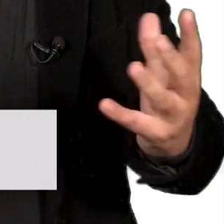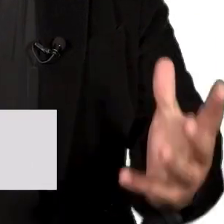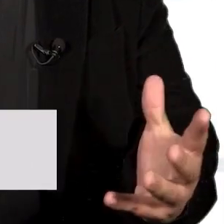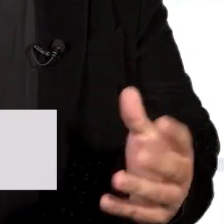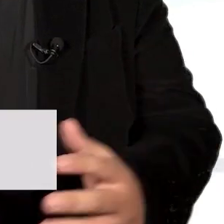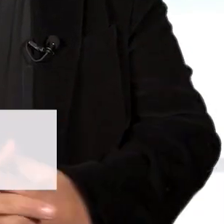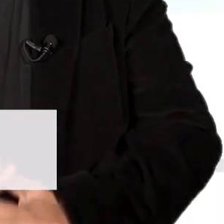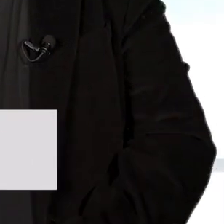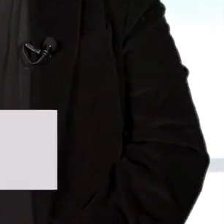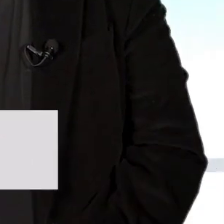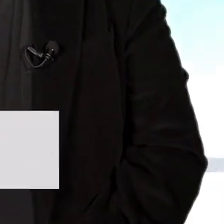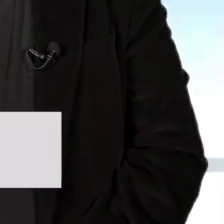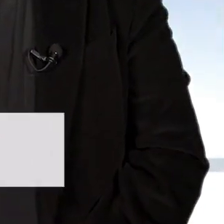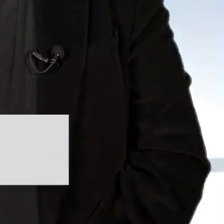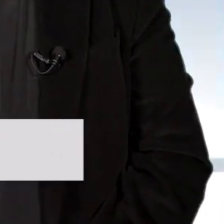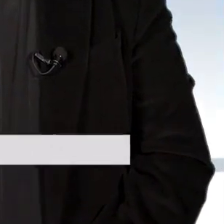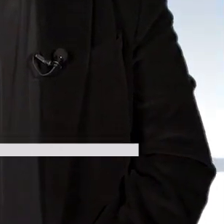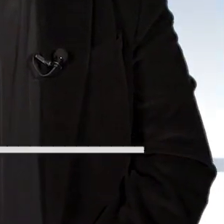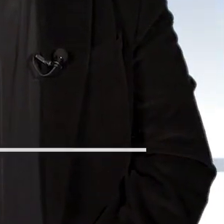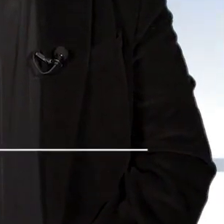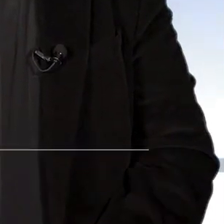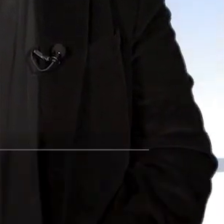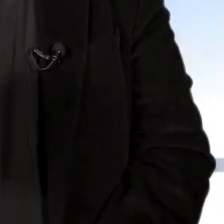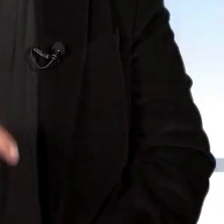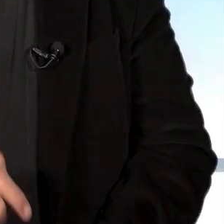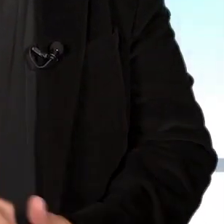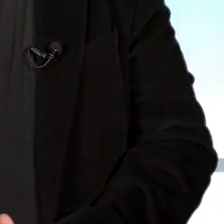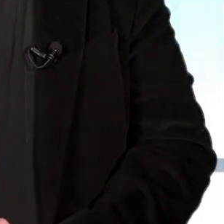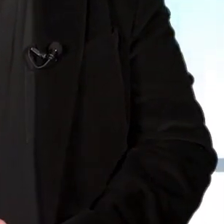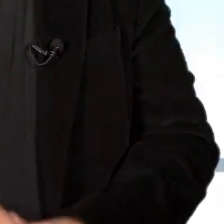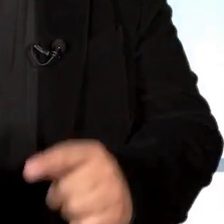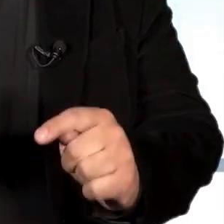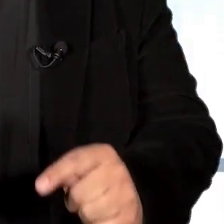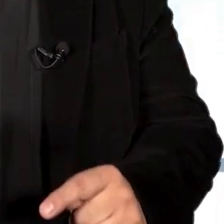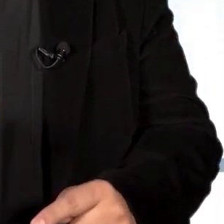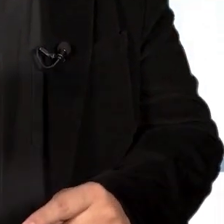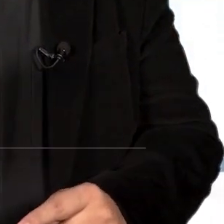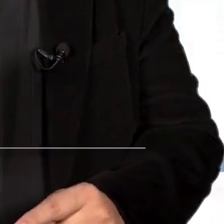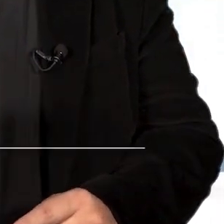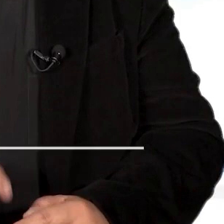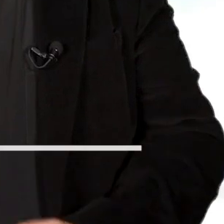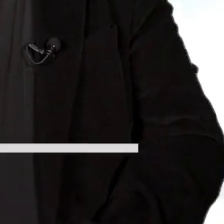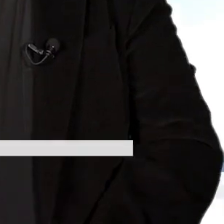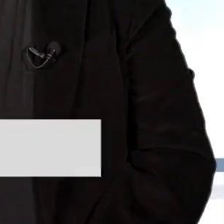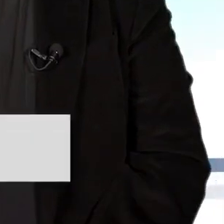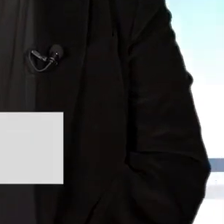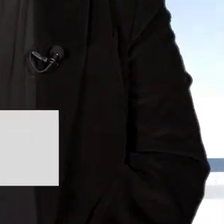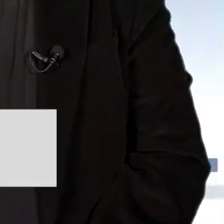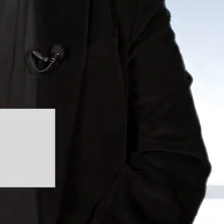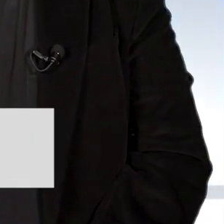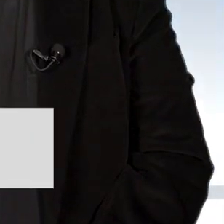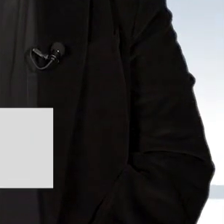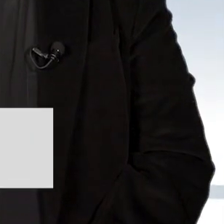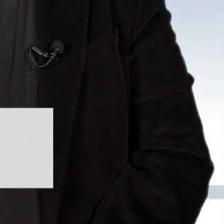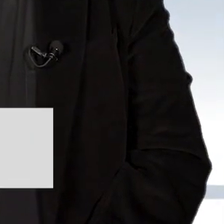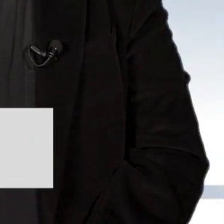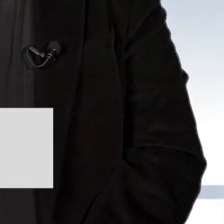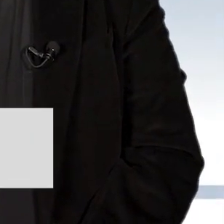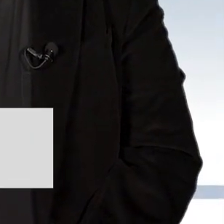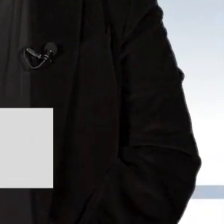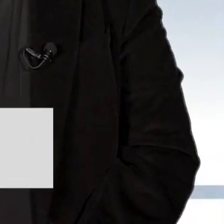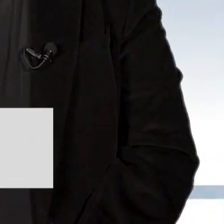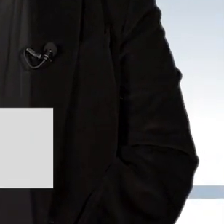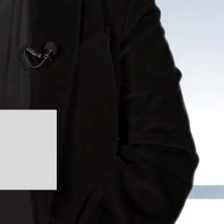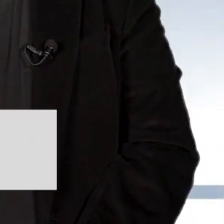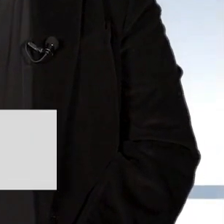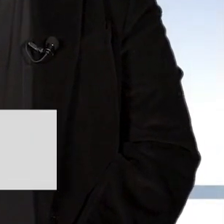nos va a decir cómo debemos de vivir la vejez cómo debemos prepararla pero también cómo CS Ahorro y Crédito le puede ayudar